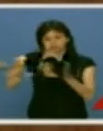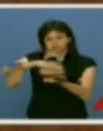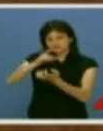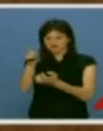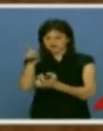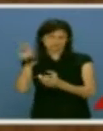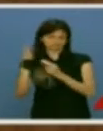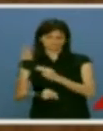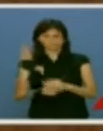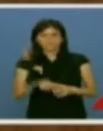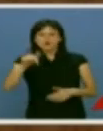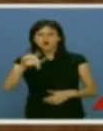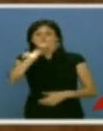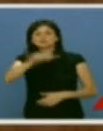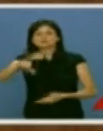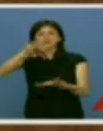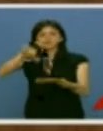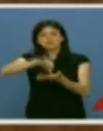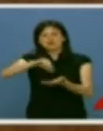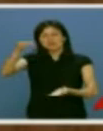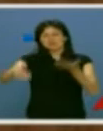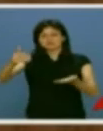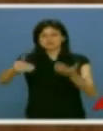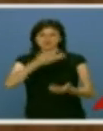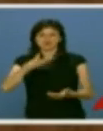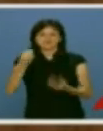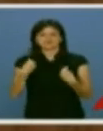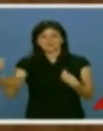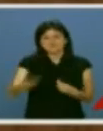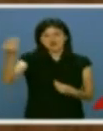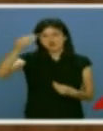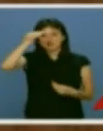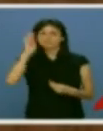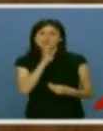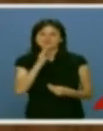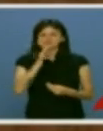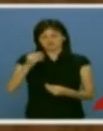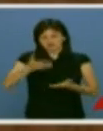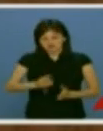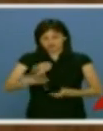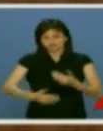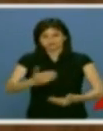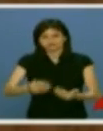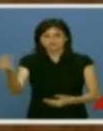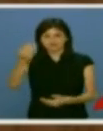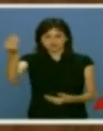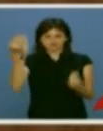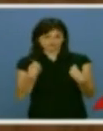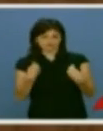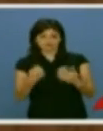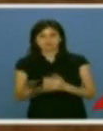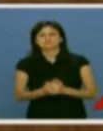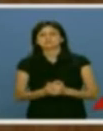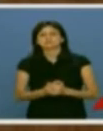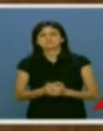es que ningún ciudadano viva peor de como vivieron sus padres. Cada generación ha mejorado las condiciones de vida de la anterior y, sin embargo,